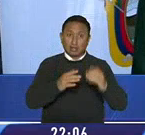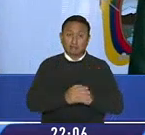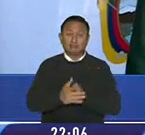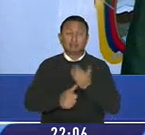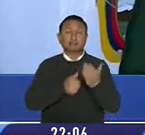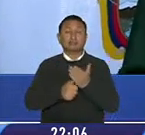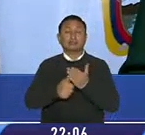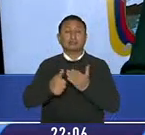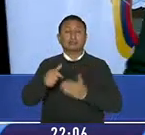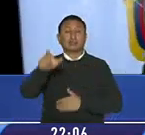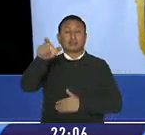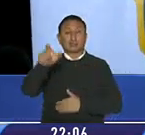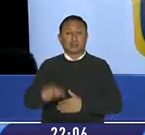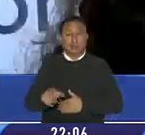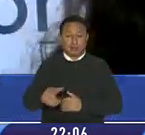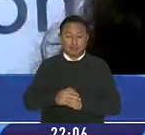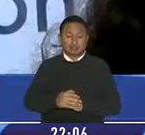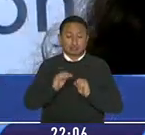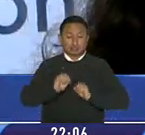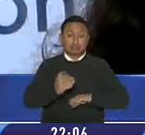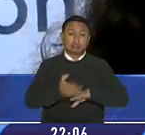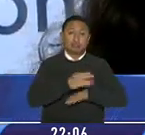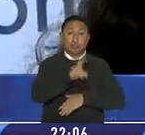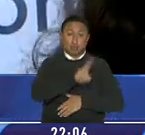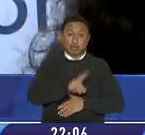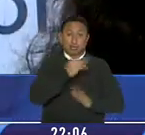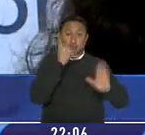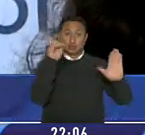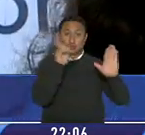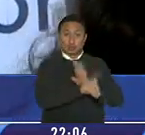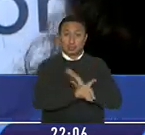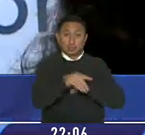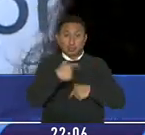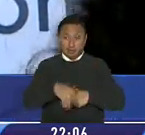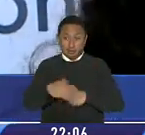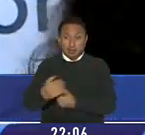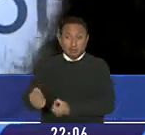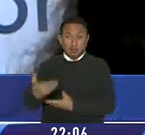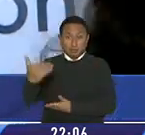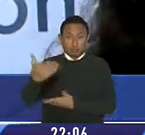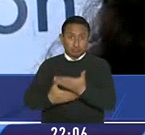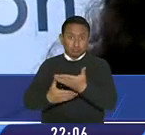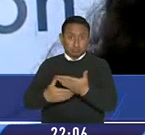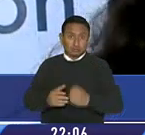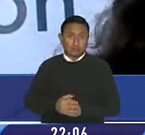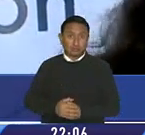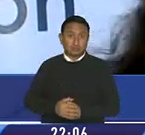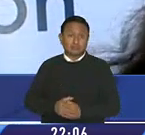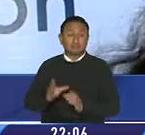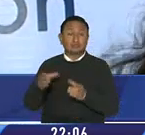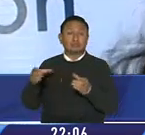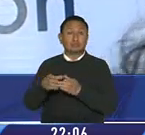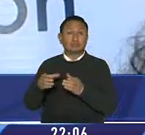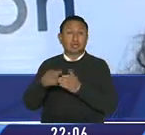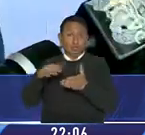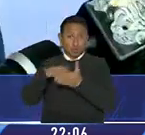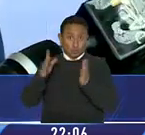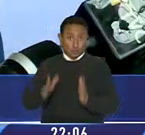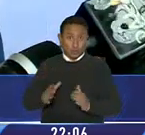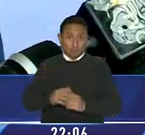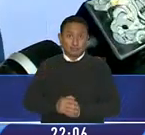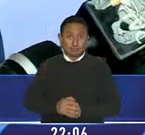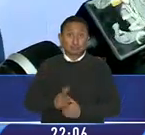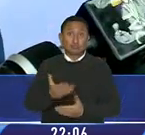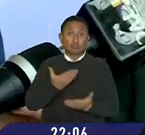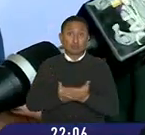Brown indicó que presentaron la denuncia el pasado viernes, luego de haber recibido el expediente por parte del Departamento Estudiantil. Tenemos